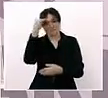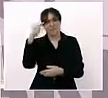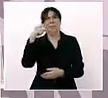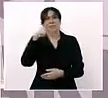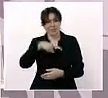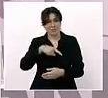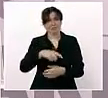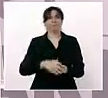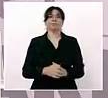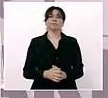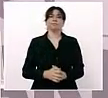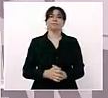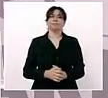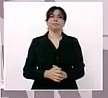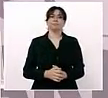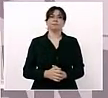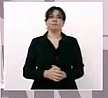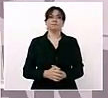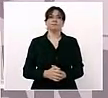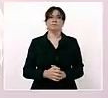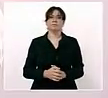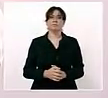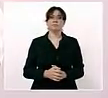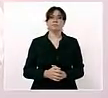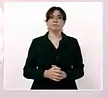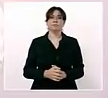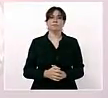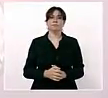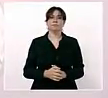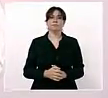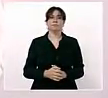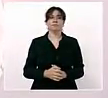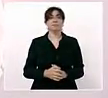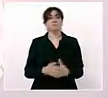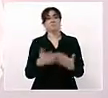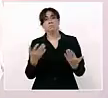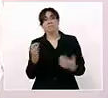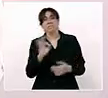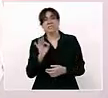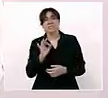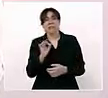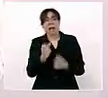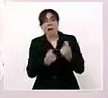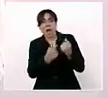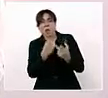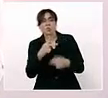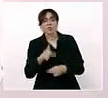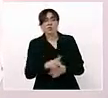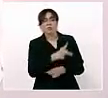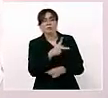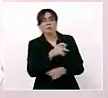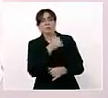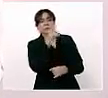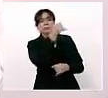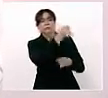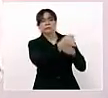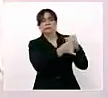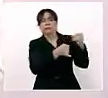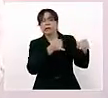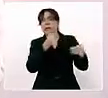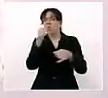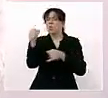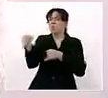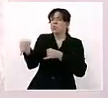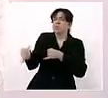en el caso de las poblaciones más apartadas, pobres, las poblaciones indígenas, tengo el